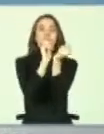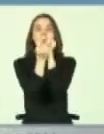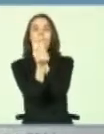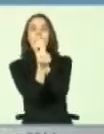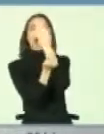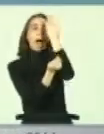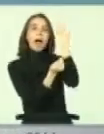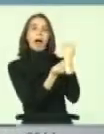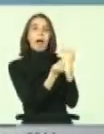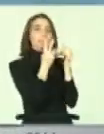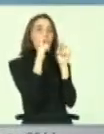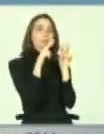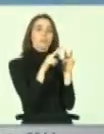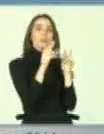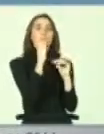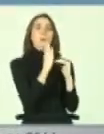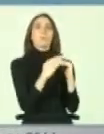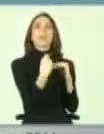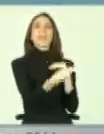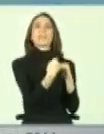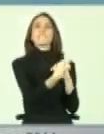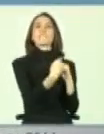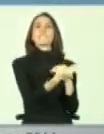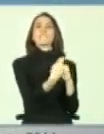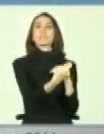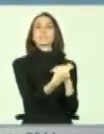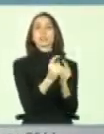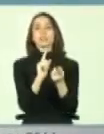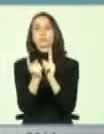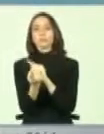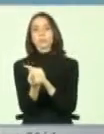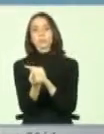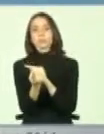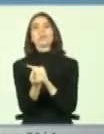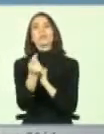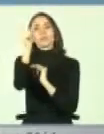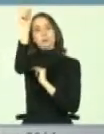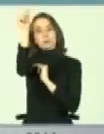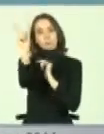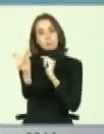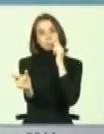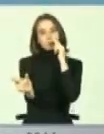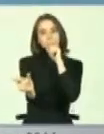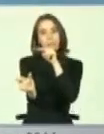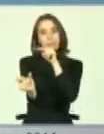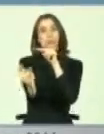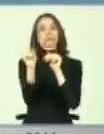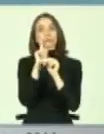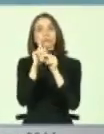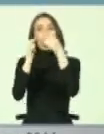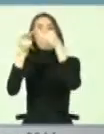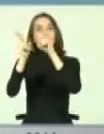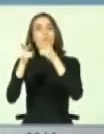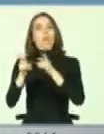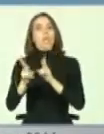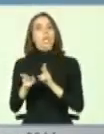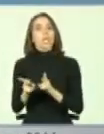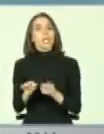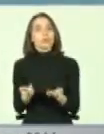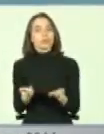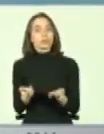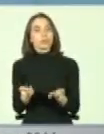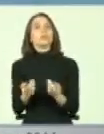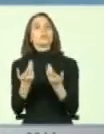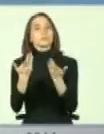mirada de otorgar beneficios, sino la mirada de decir son personas y sujetos de derechos y que lo que hay que hacer